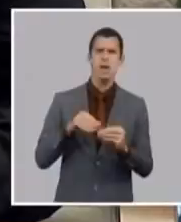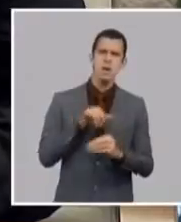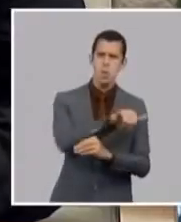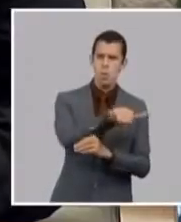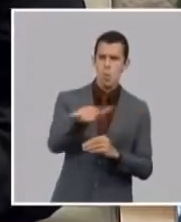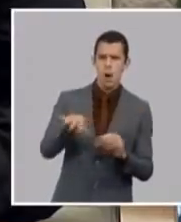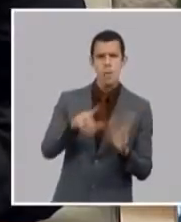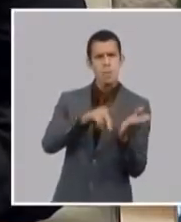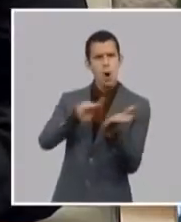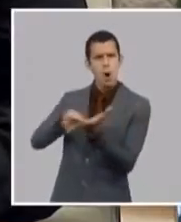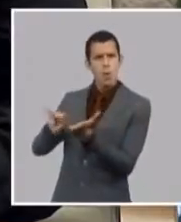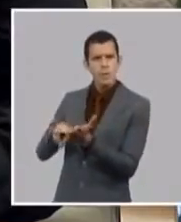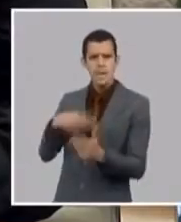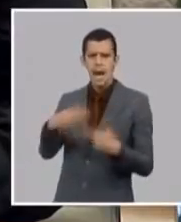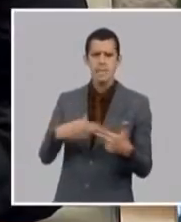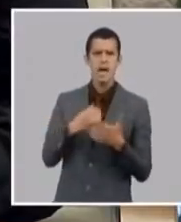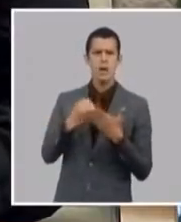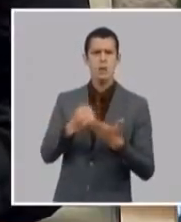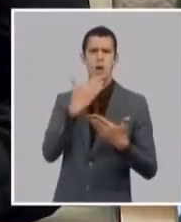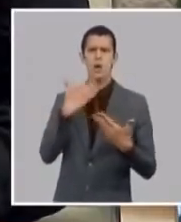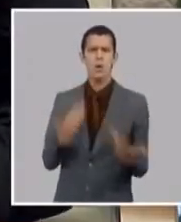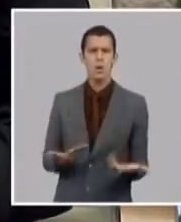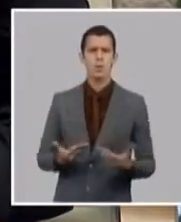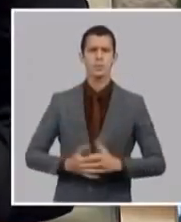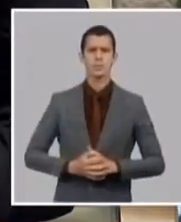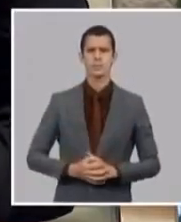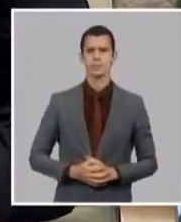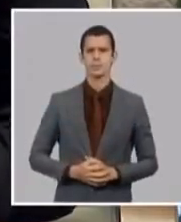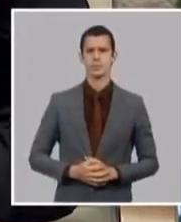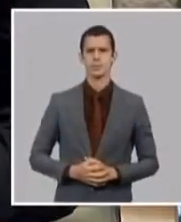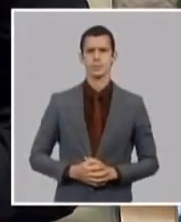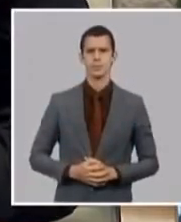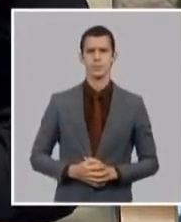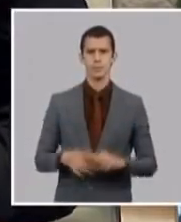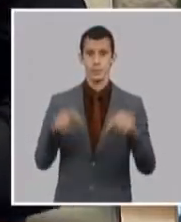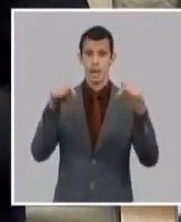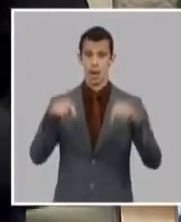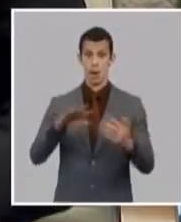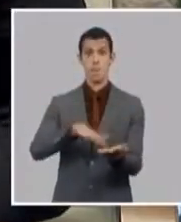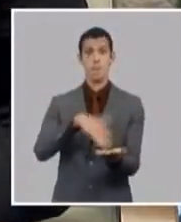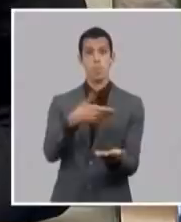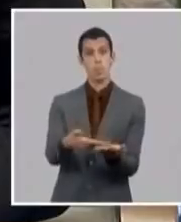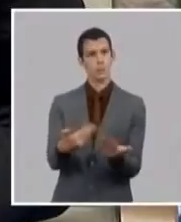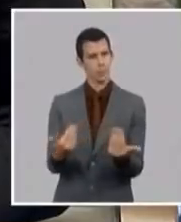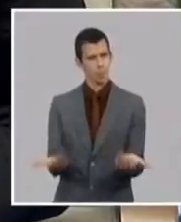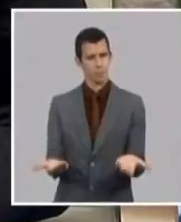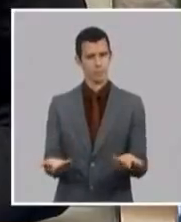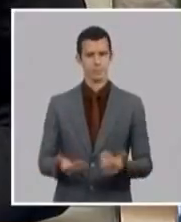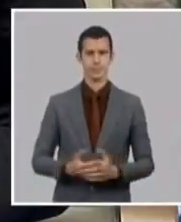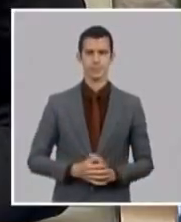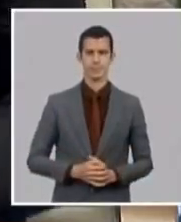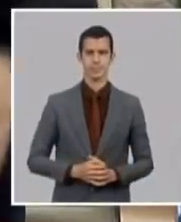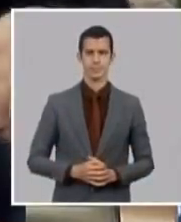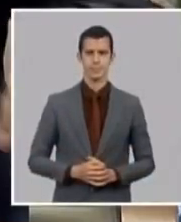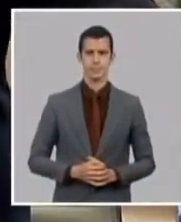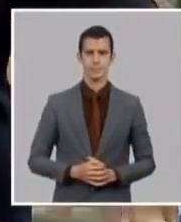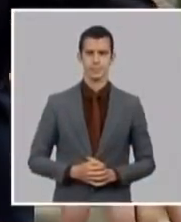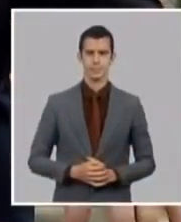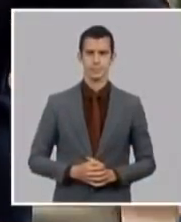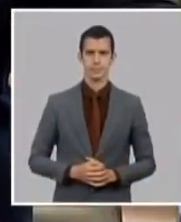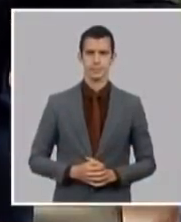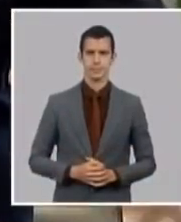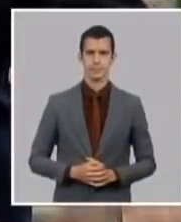territorios a este a este asunto y bueno que es que estamos previendo hacer una implementación por